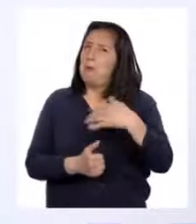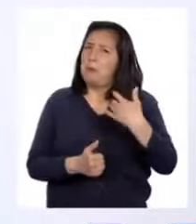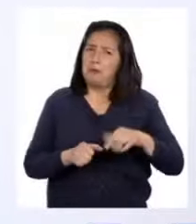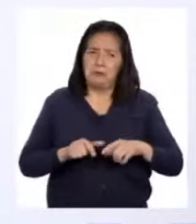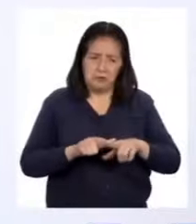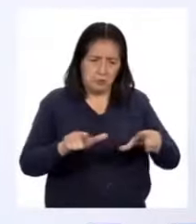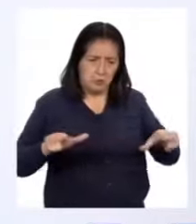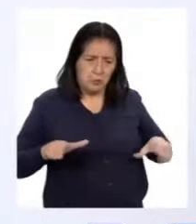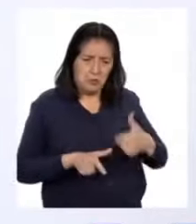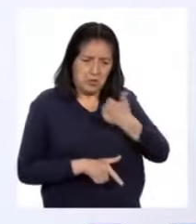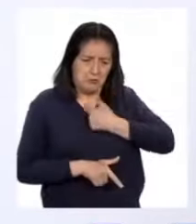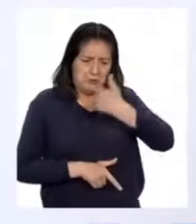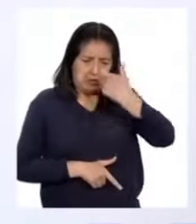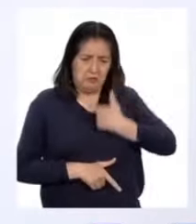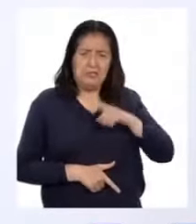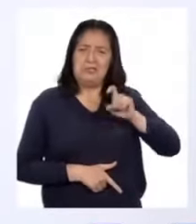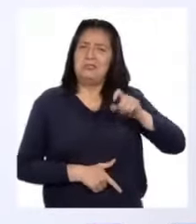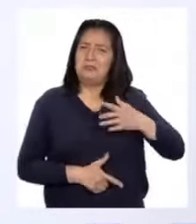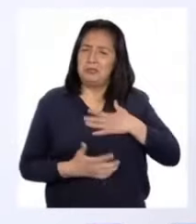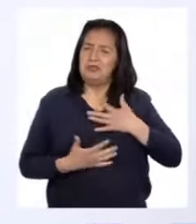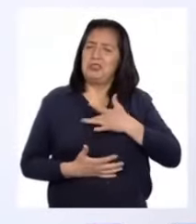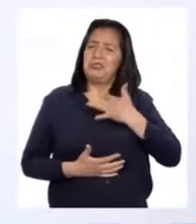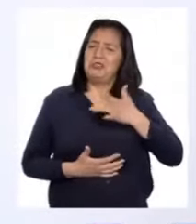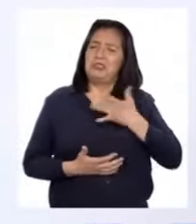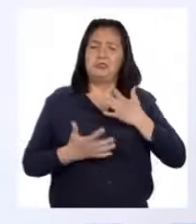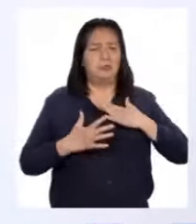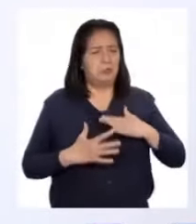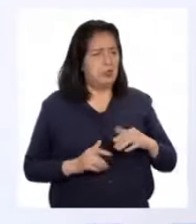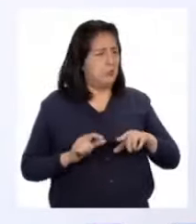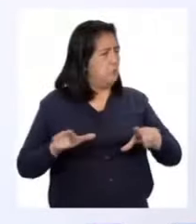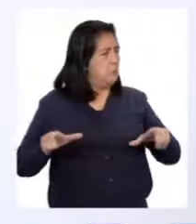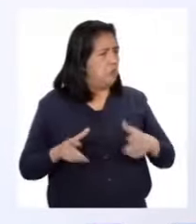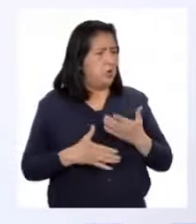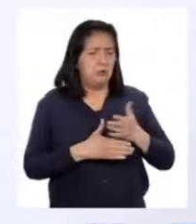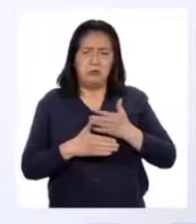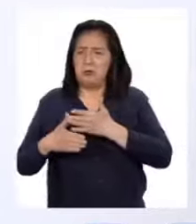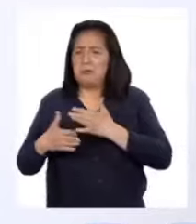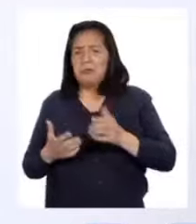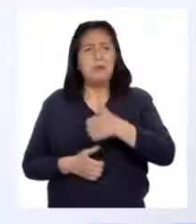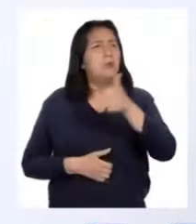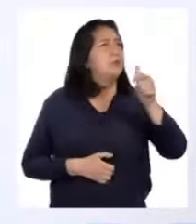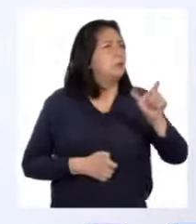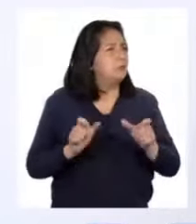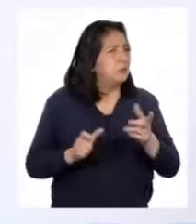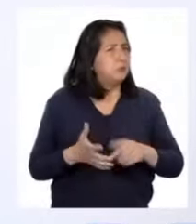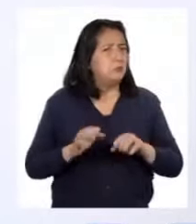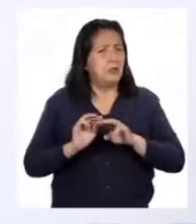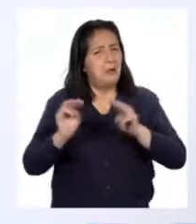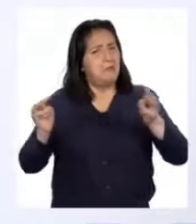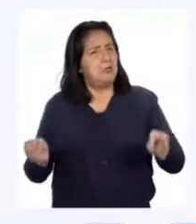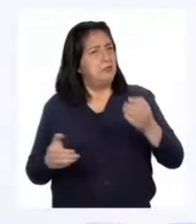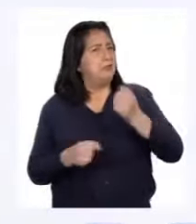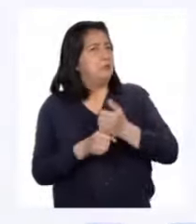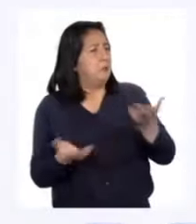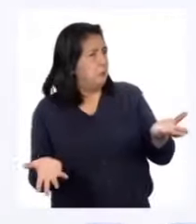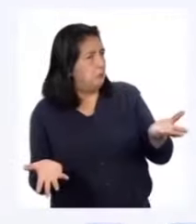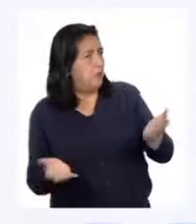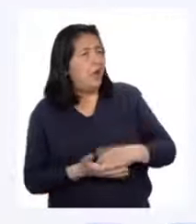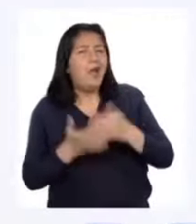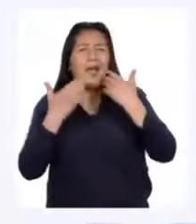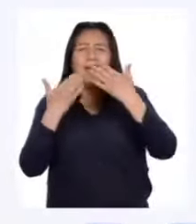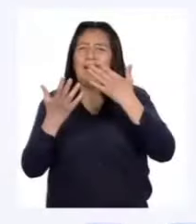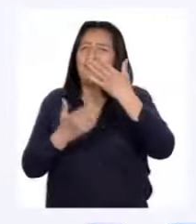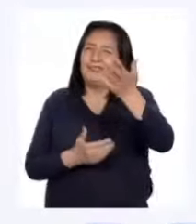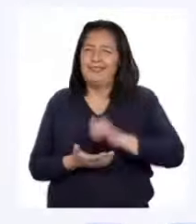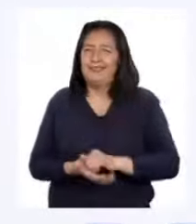el espacio personal necesario para sentirnos cómodos en un lugar o área que compartimos con otras personas como una mesa de trabajo. Gracias,